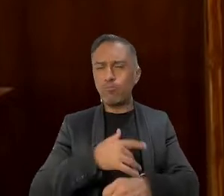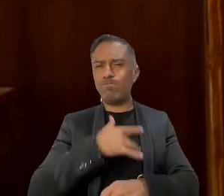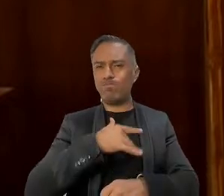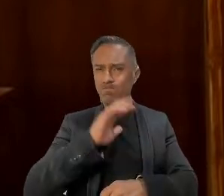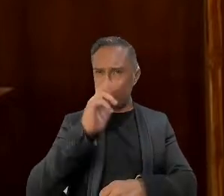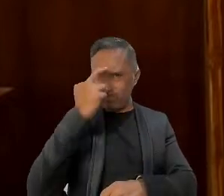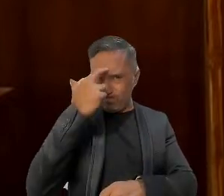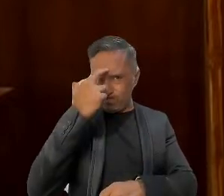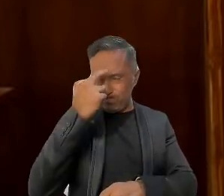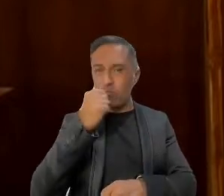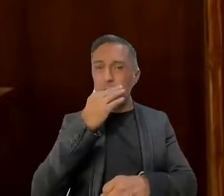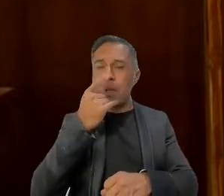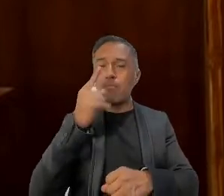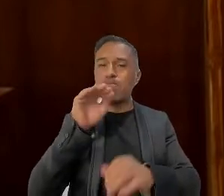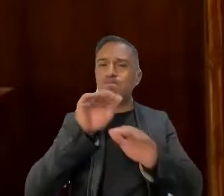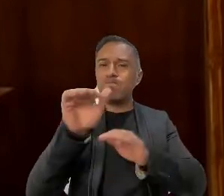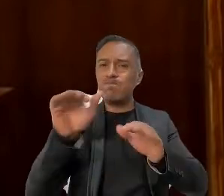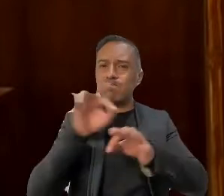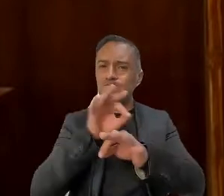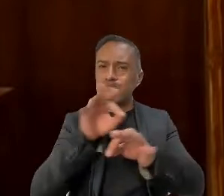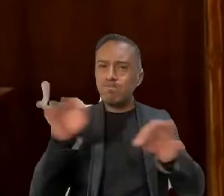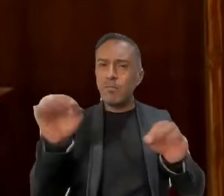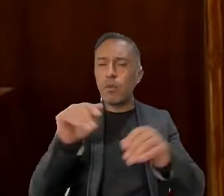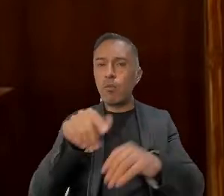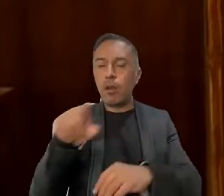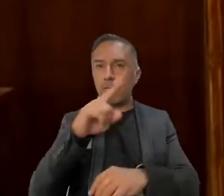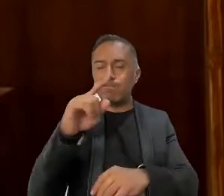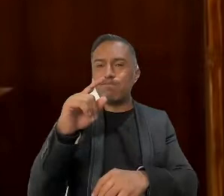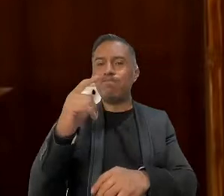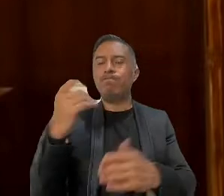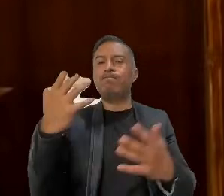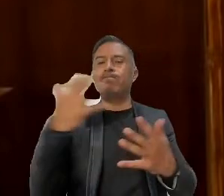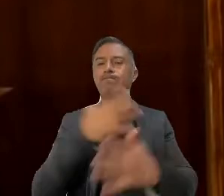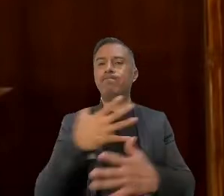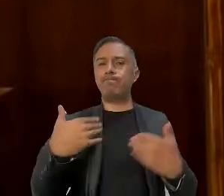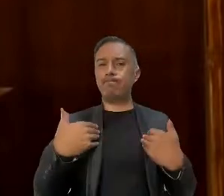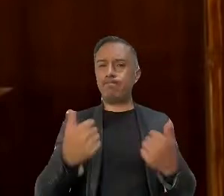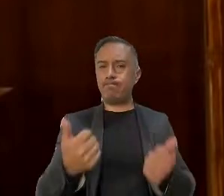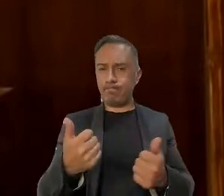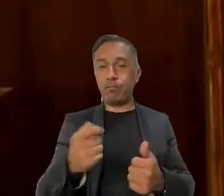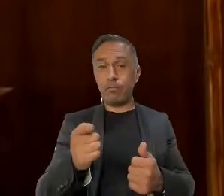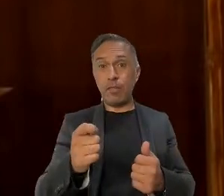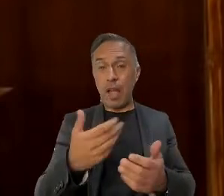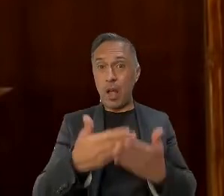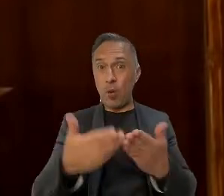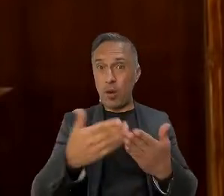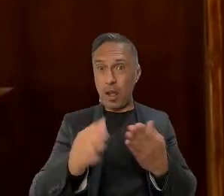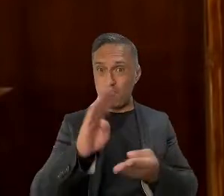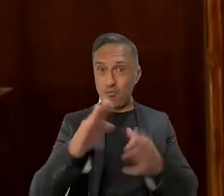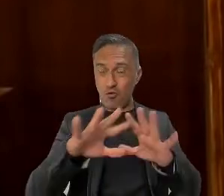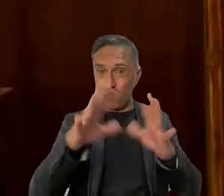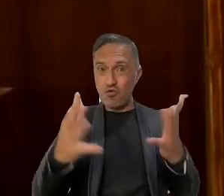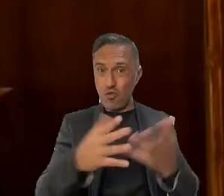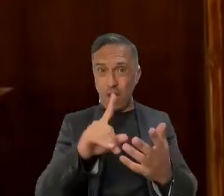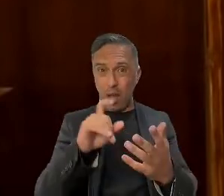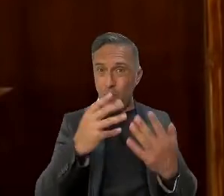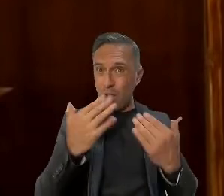inspirar acciones que aborden la crisis mundial del agua y su saneamiento.